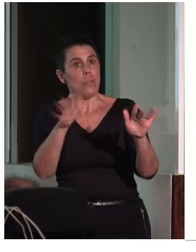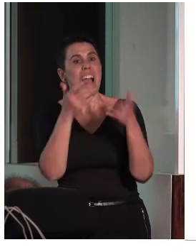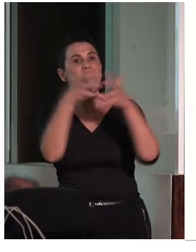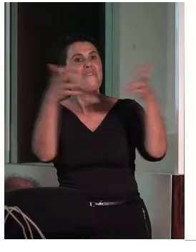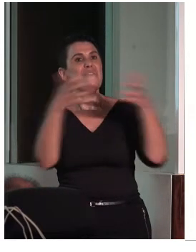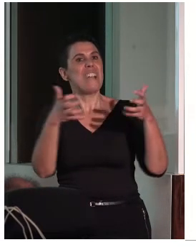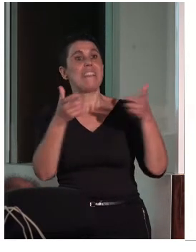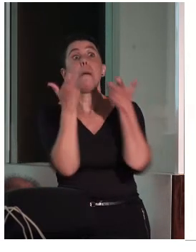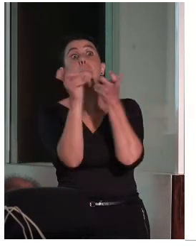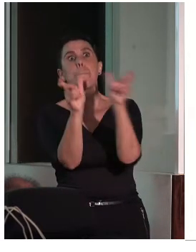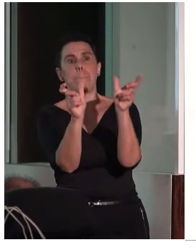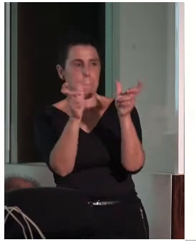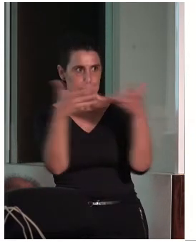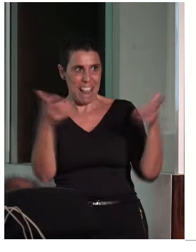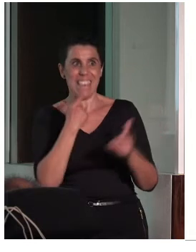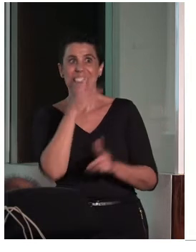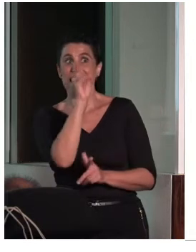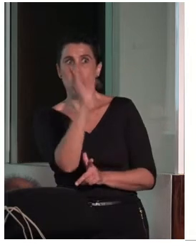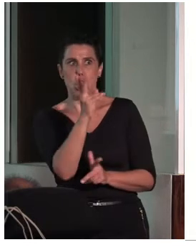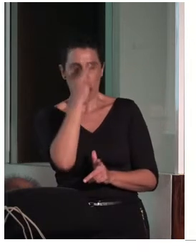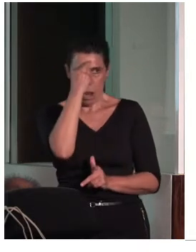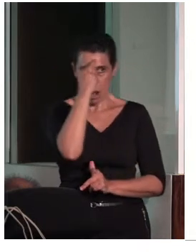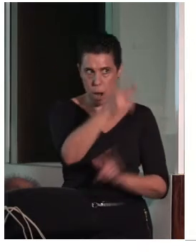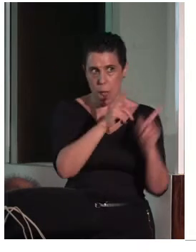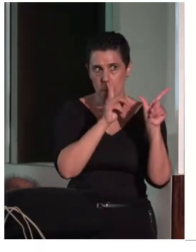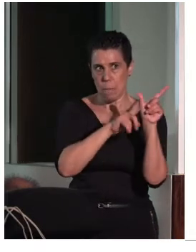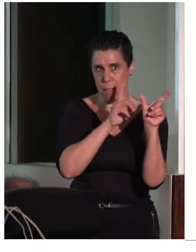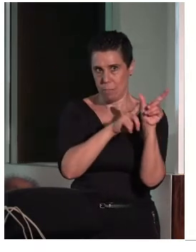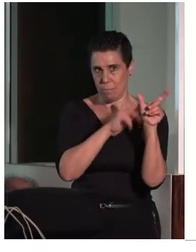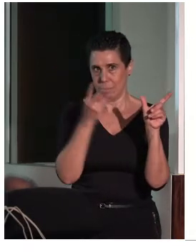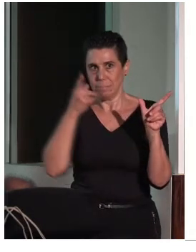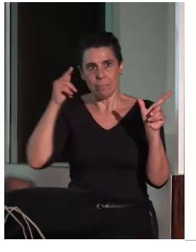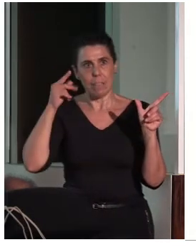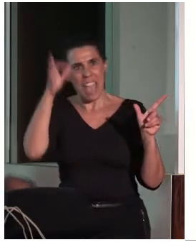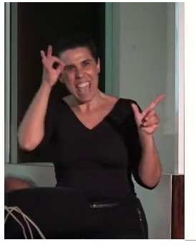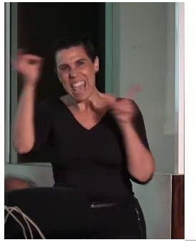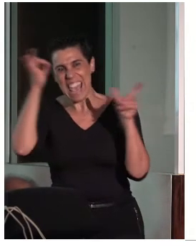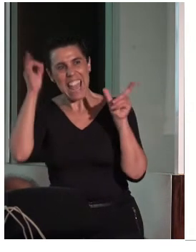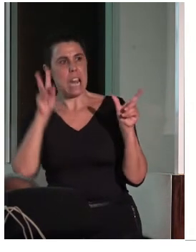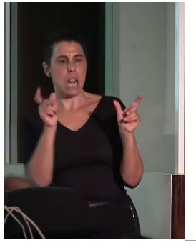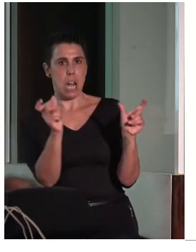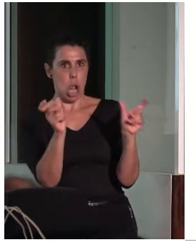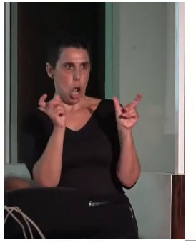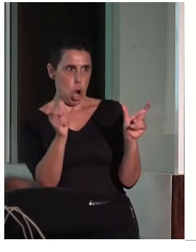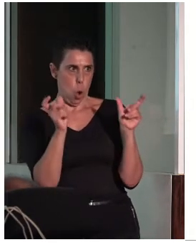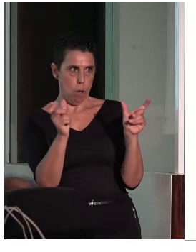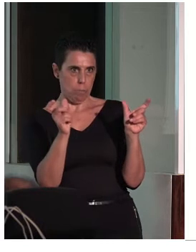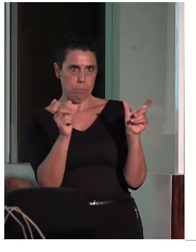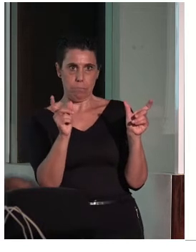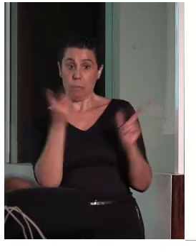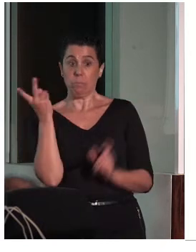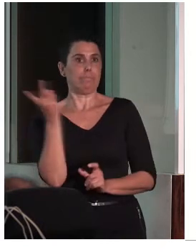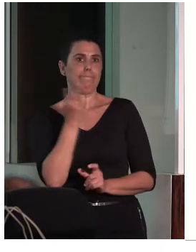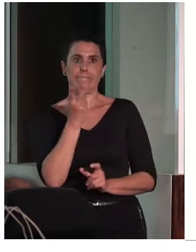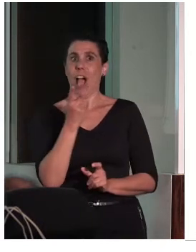y respeto. Esos son los mecanismos de trabajo para ese diálogo que estaba hablando.